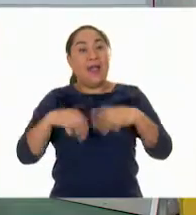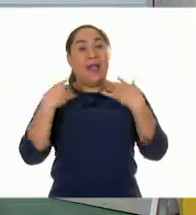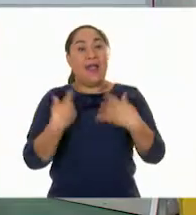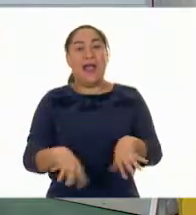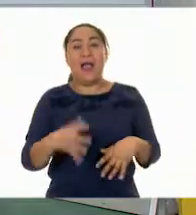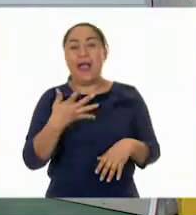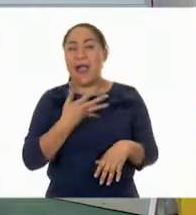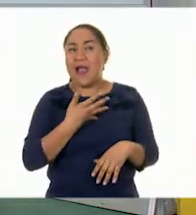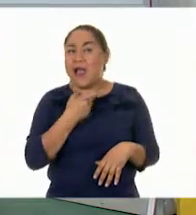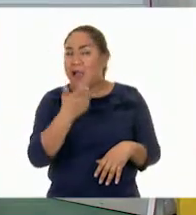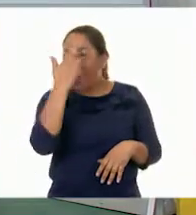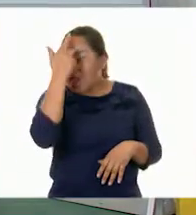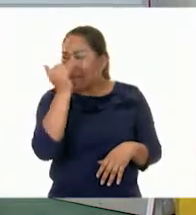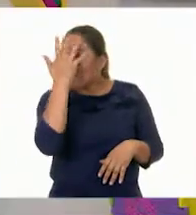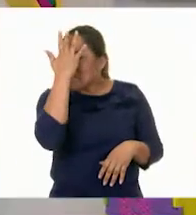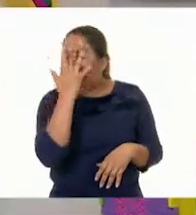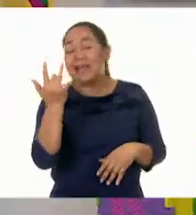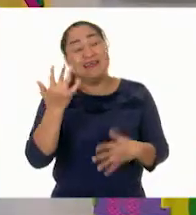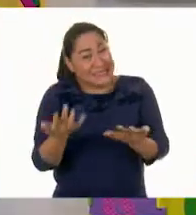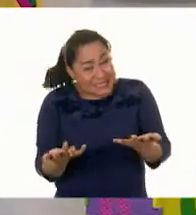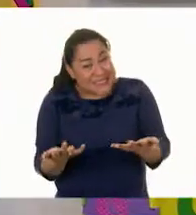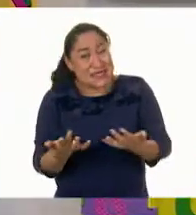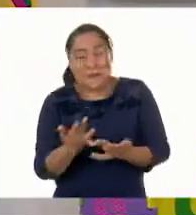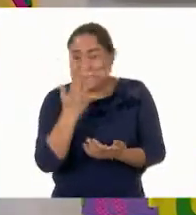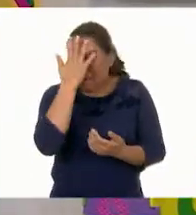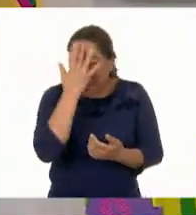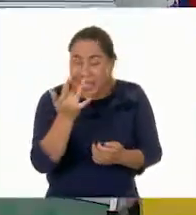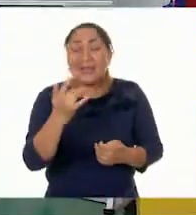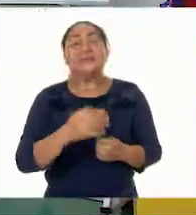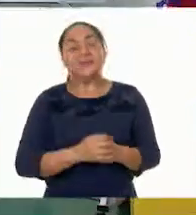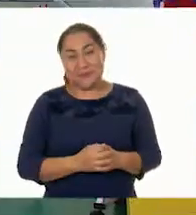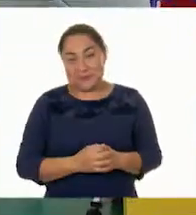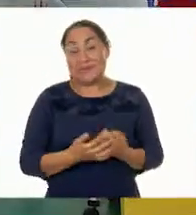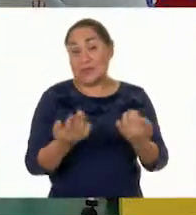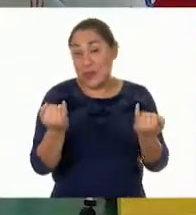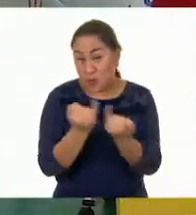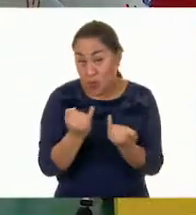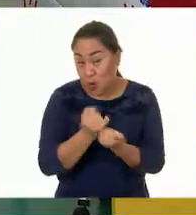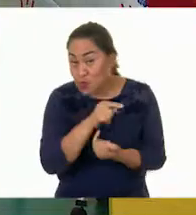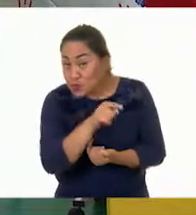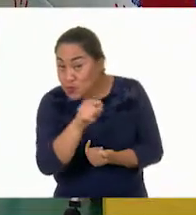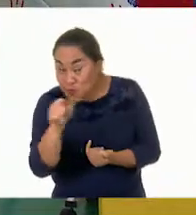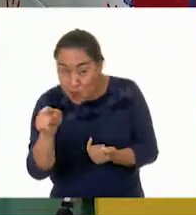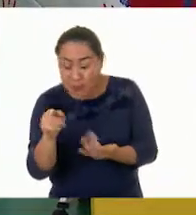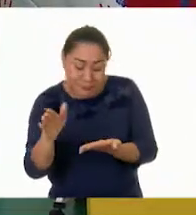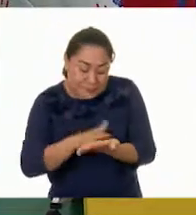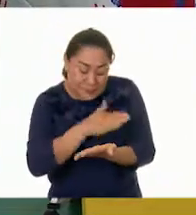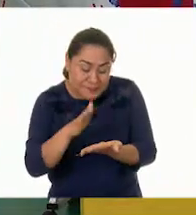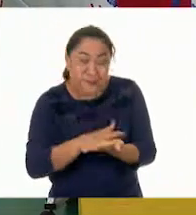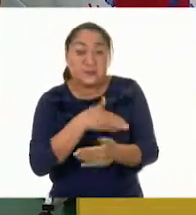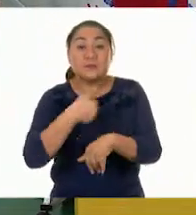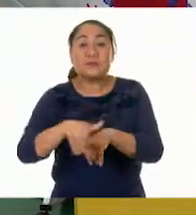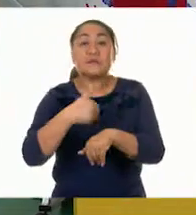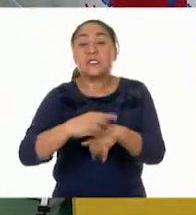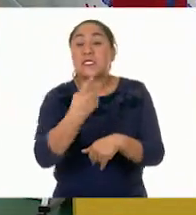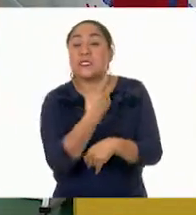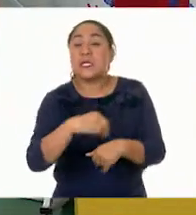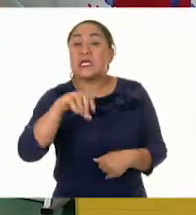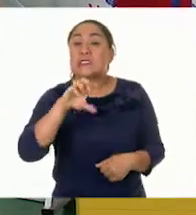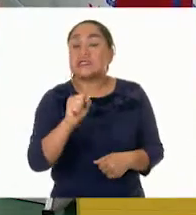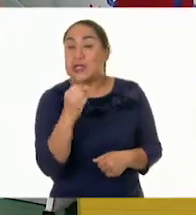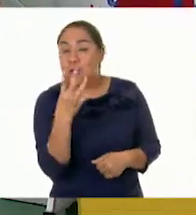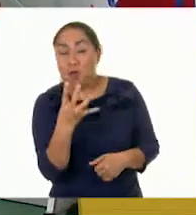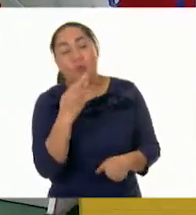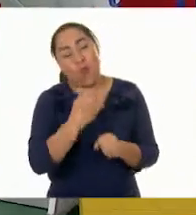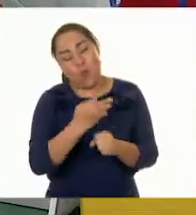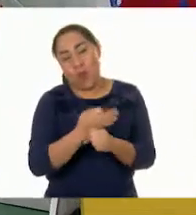¡Sí es magia! Claro, es magia. Y entonces ustedes también hagan magia y cambien a la página 164 porque es la